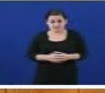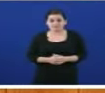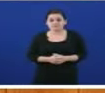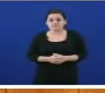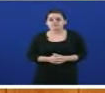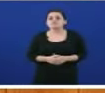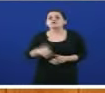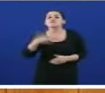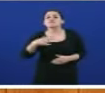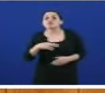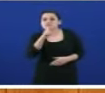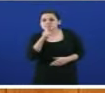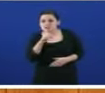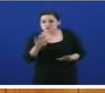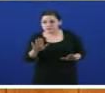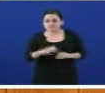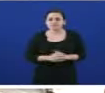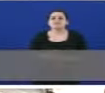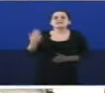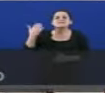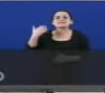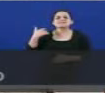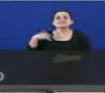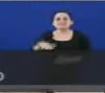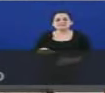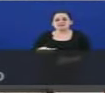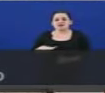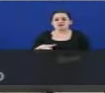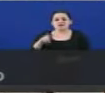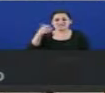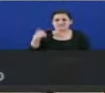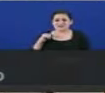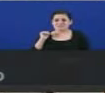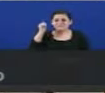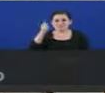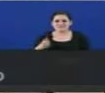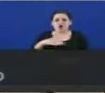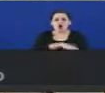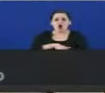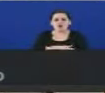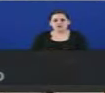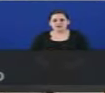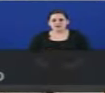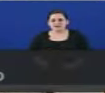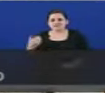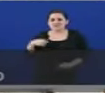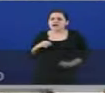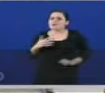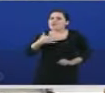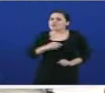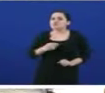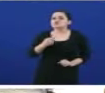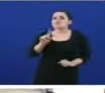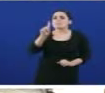unha cuarta parte da súa presidencia, é tempo de facermos un primeiro balanzo.